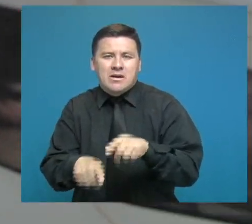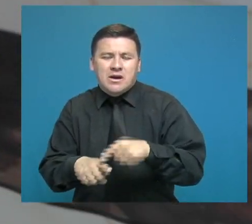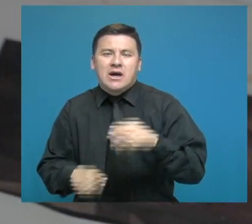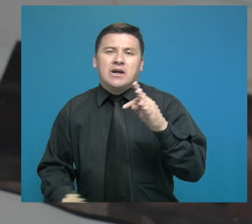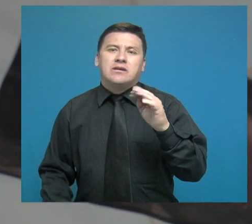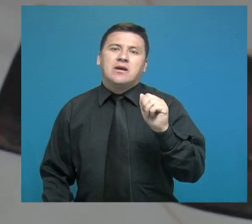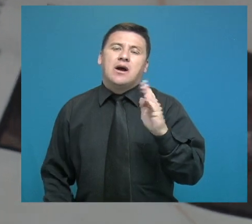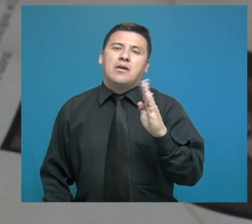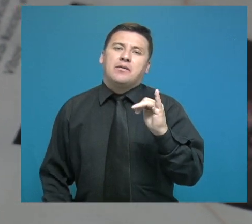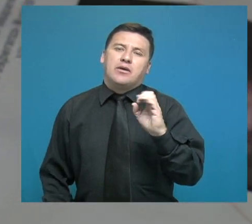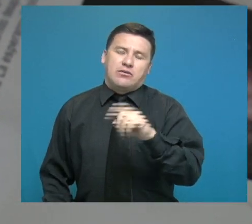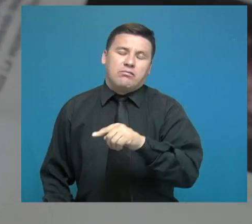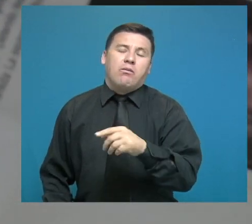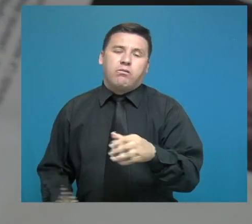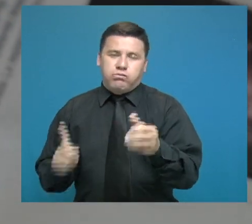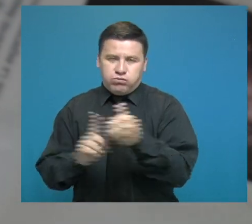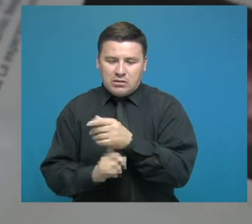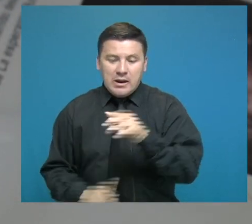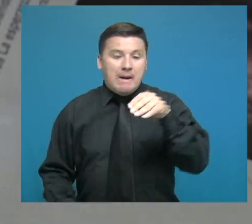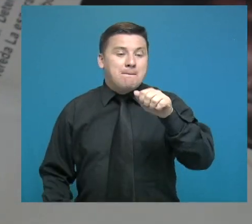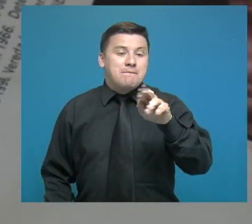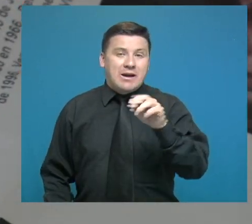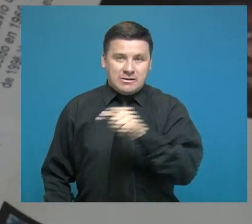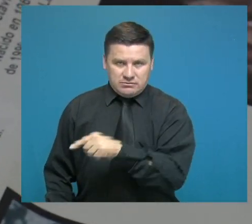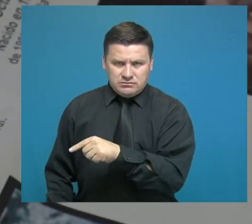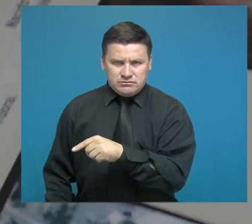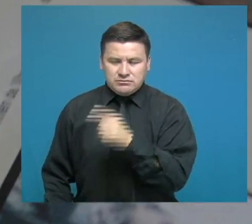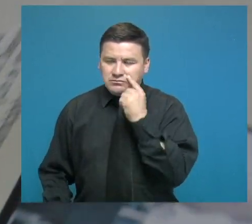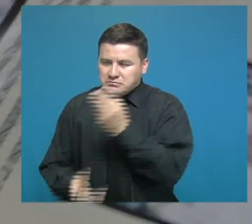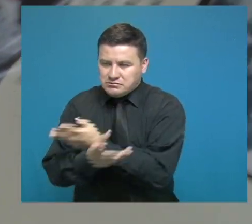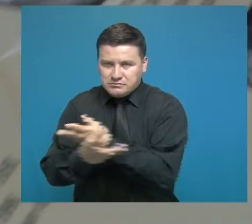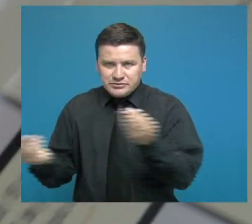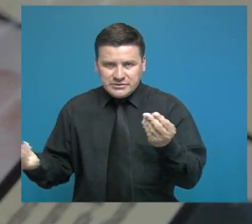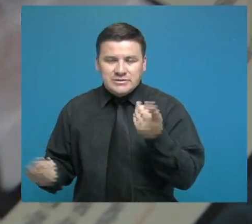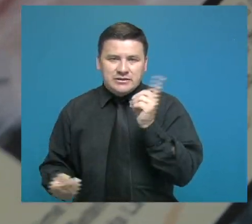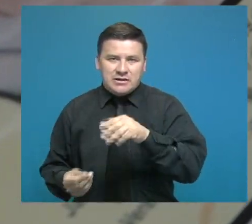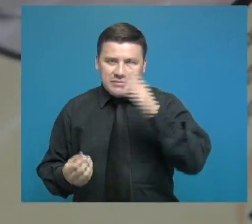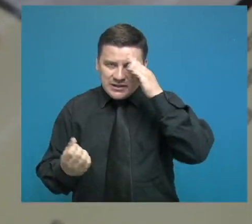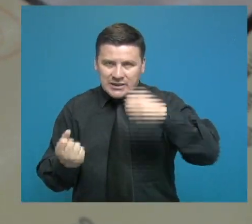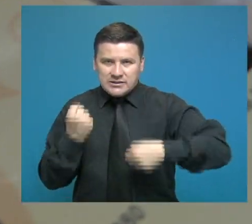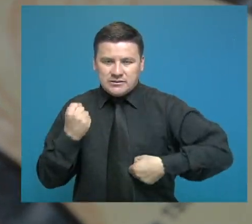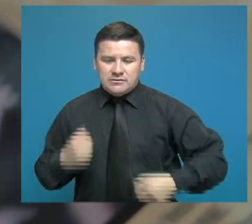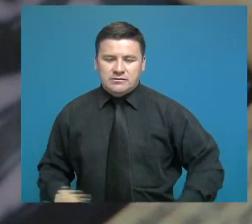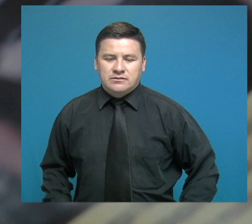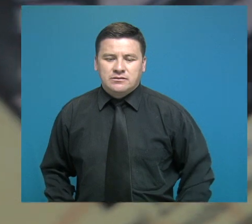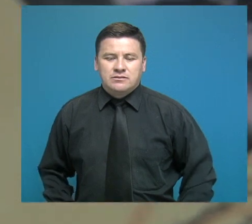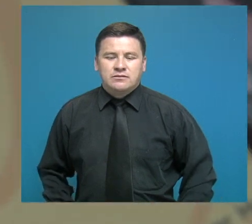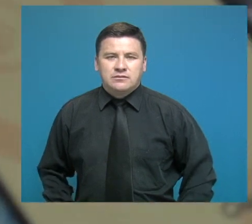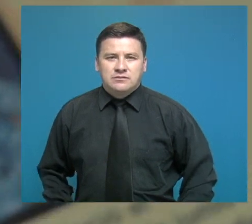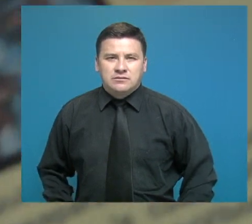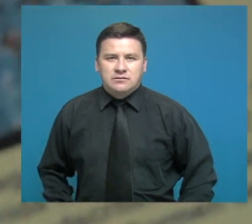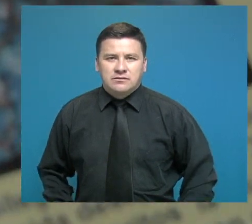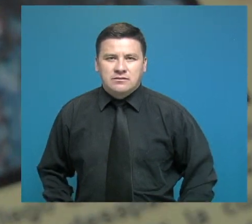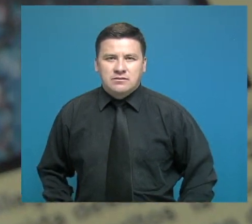a mi hermano Octavio. Y allá se encuentra María Irene, que fue detenida, desaparecía por el ejército.